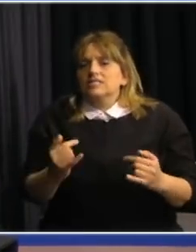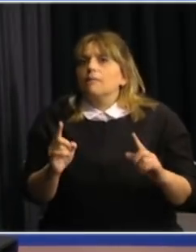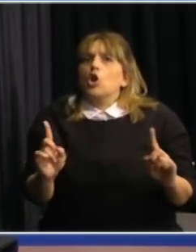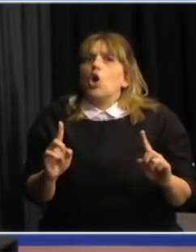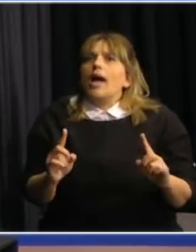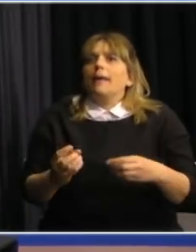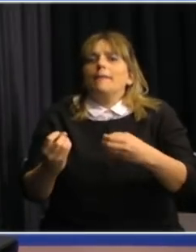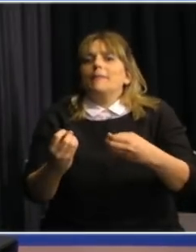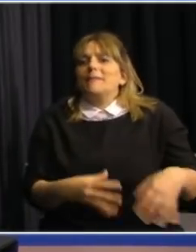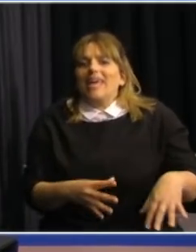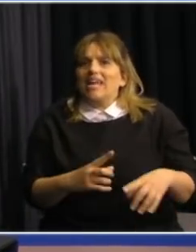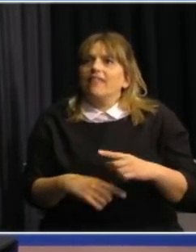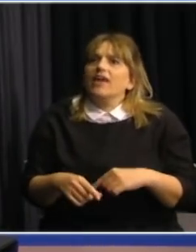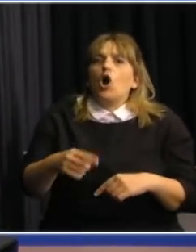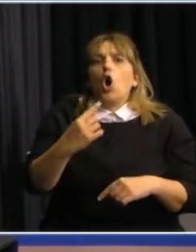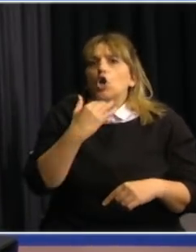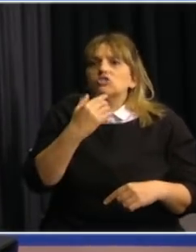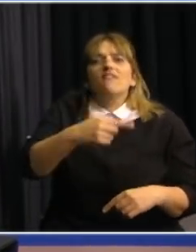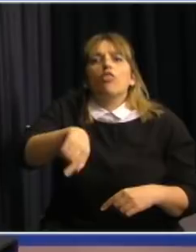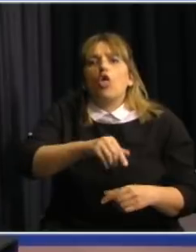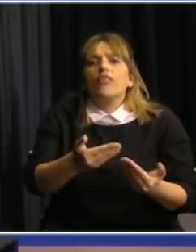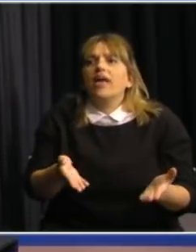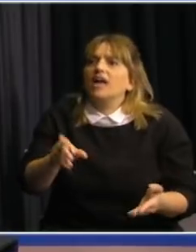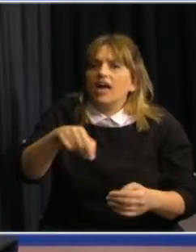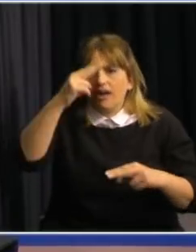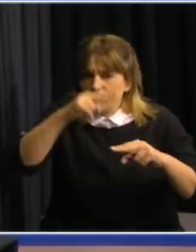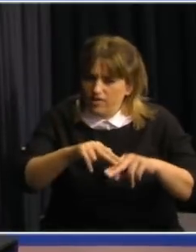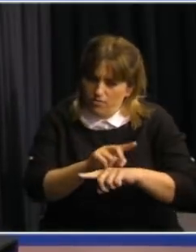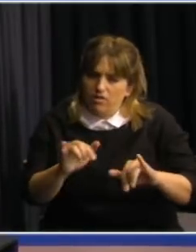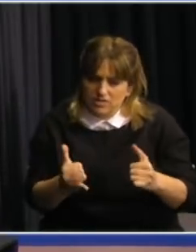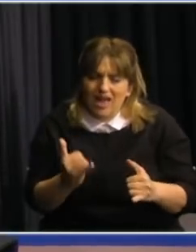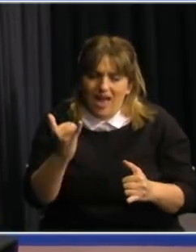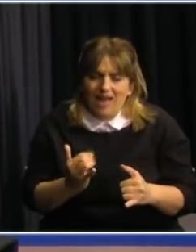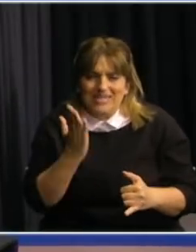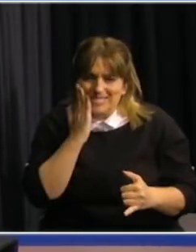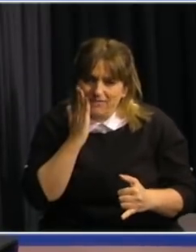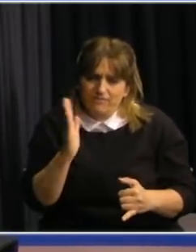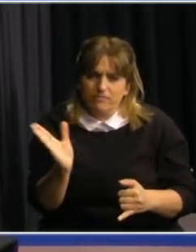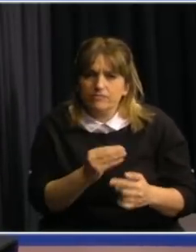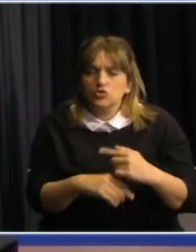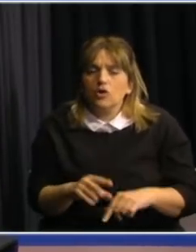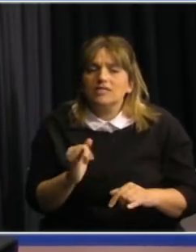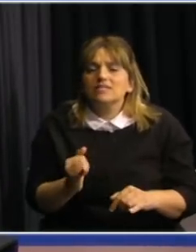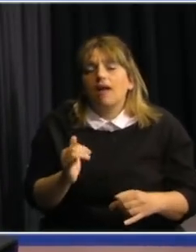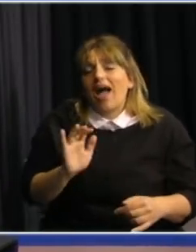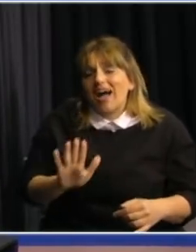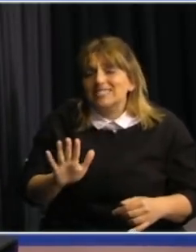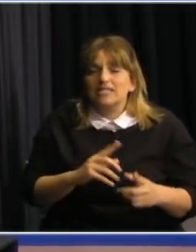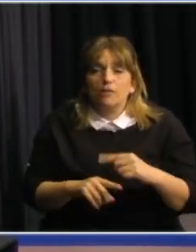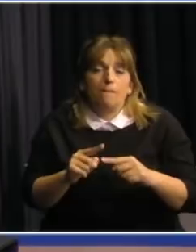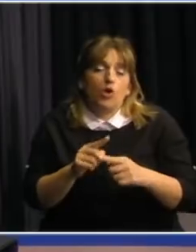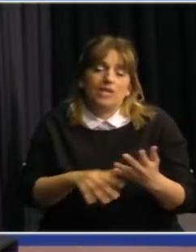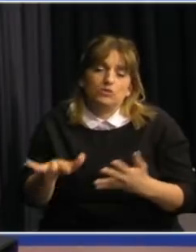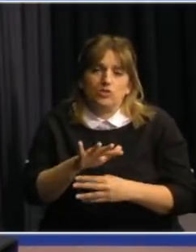perdido el hilo. Esta situación de estabilidad relativa es, por la propia naturaleza del fenómeno